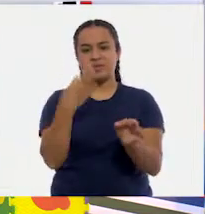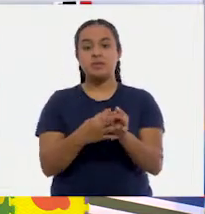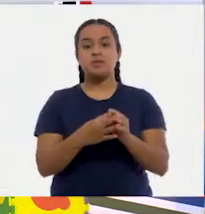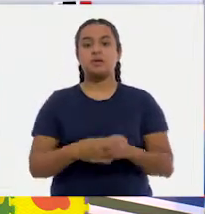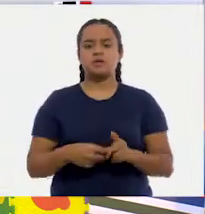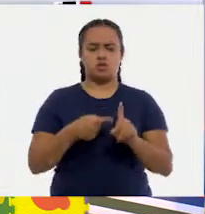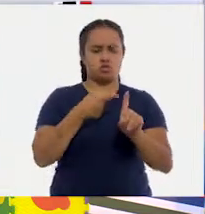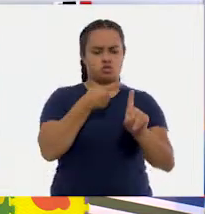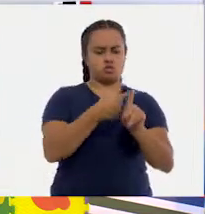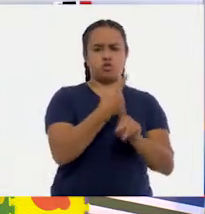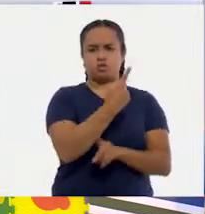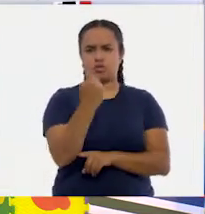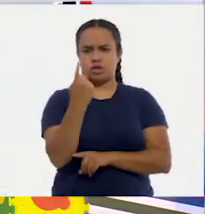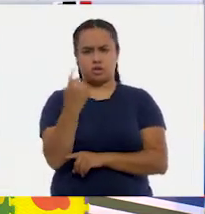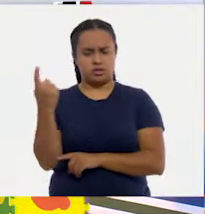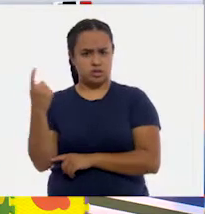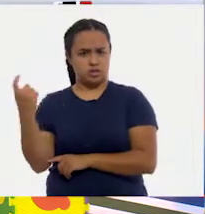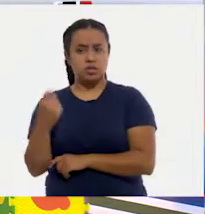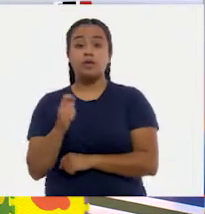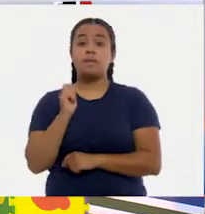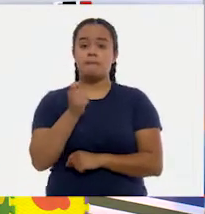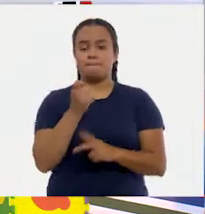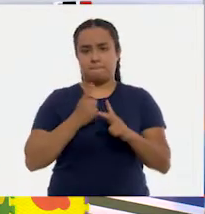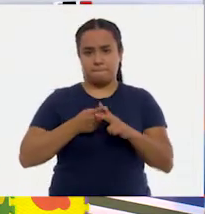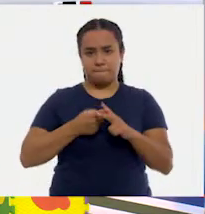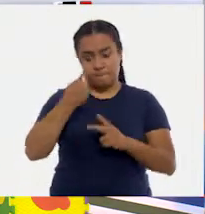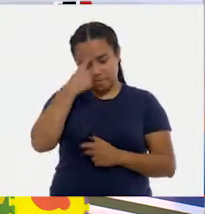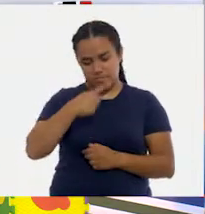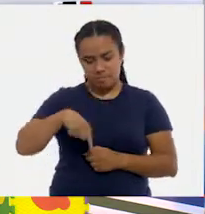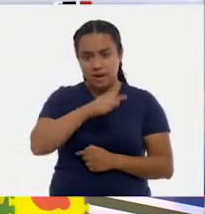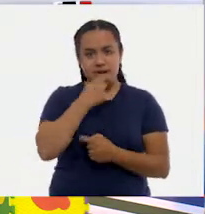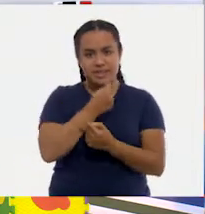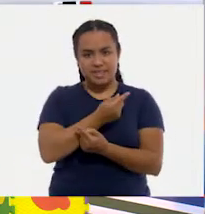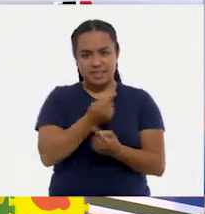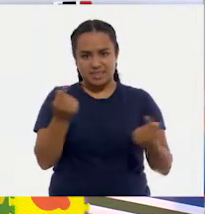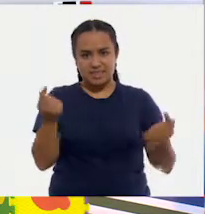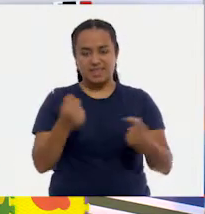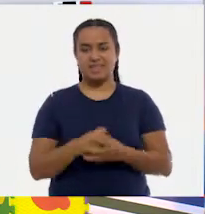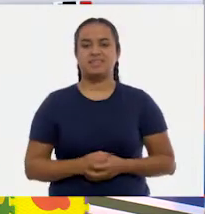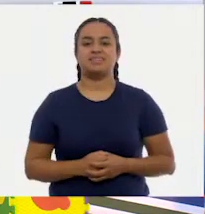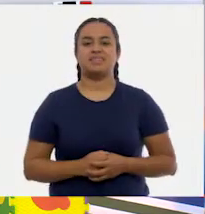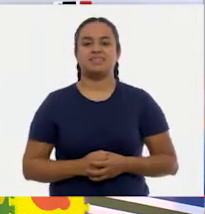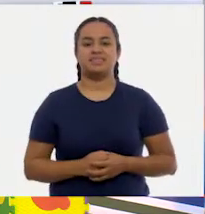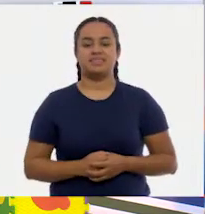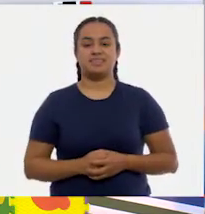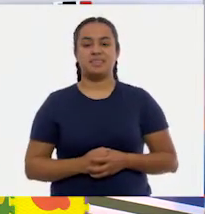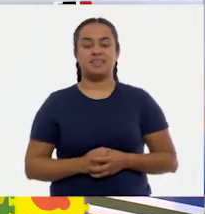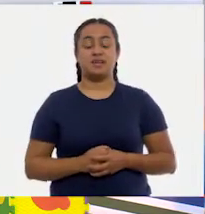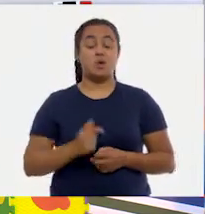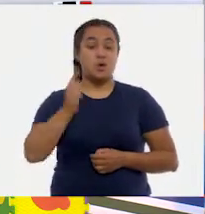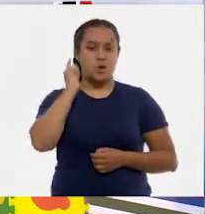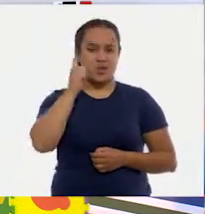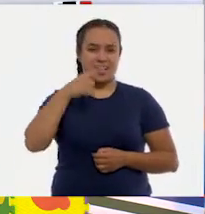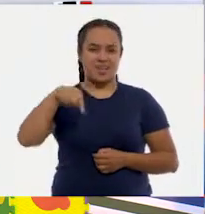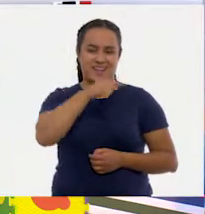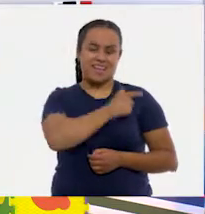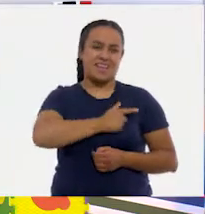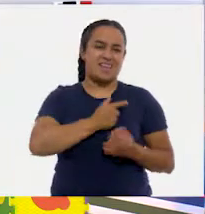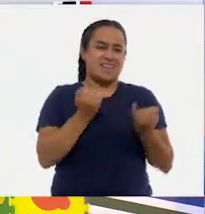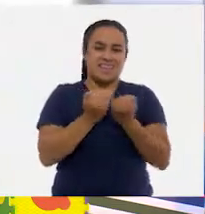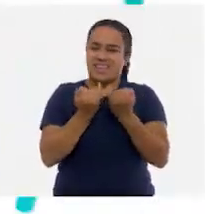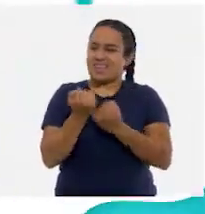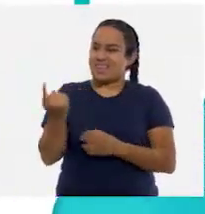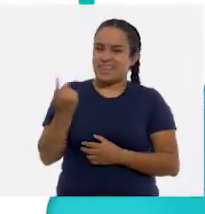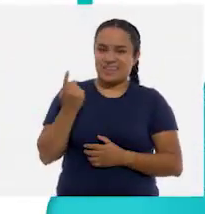Sumo Centenas en la asignatura de matemáticas para las niñas y los niños de segundo grado. Esperamos que lo hayan disfrutado tanto